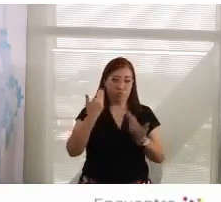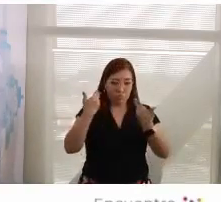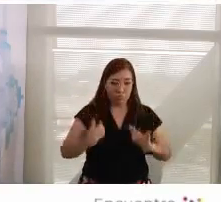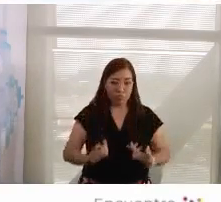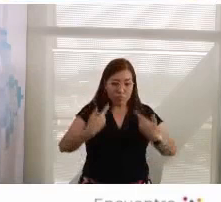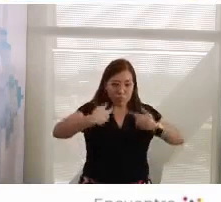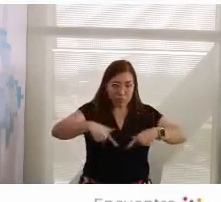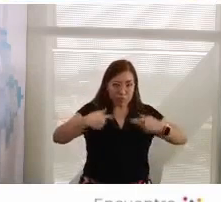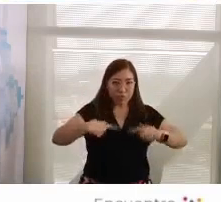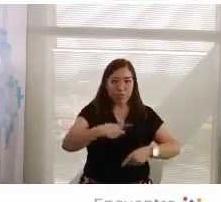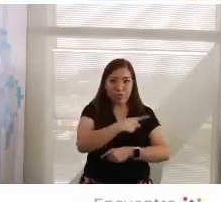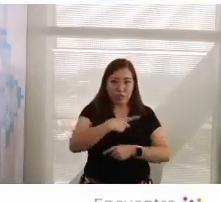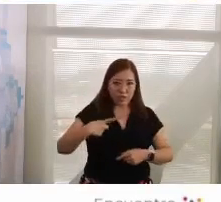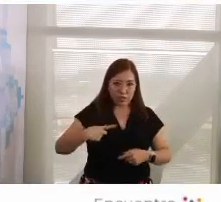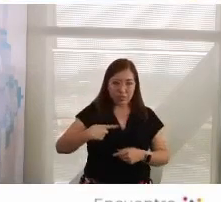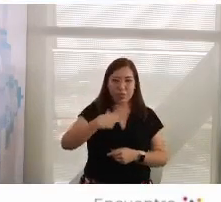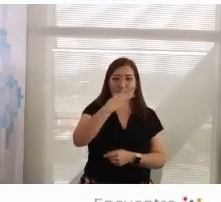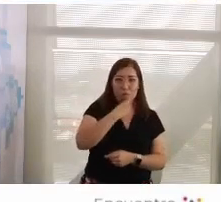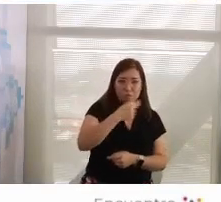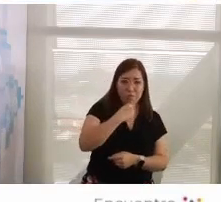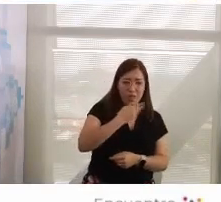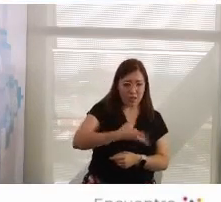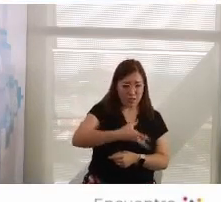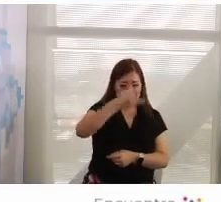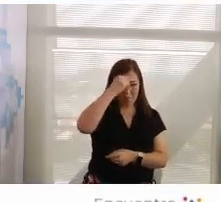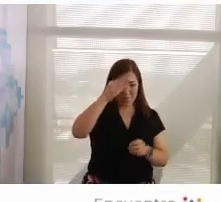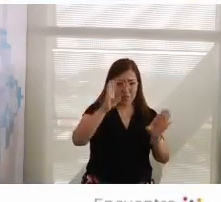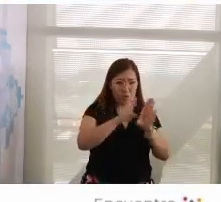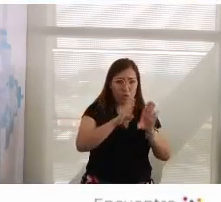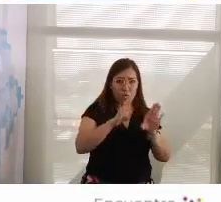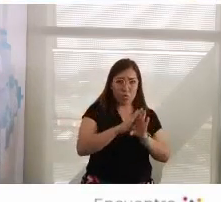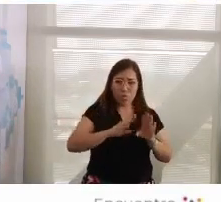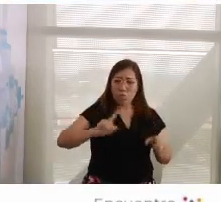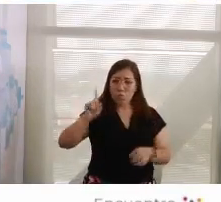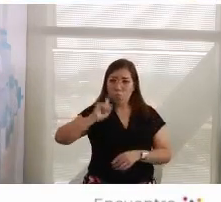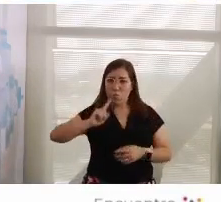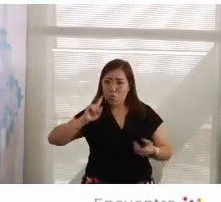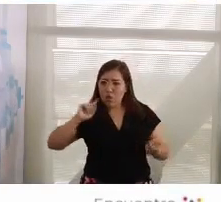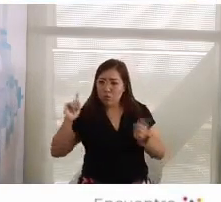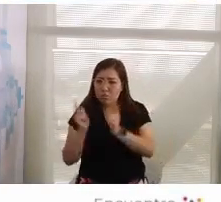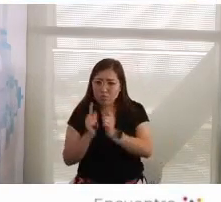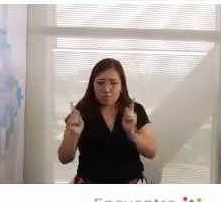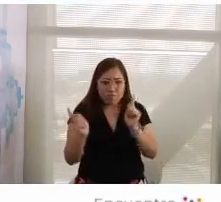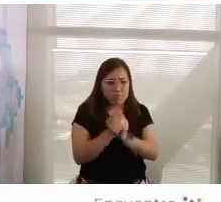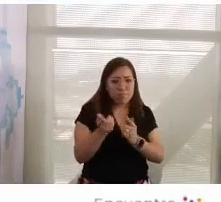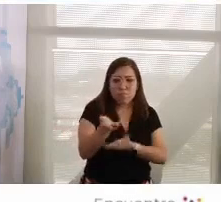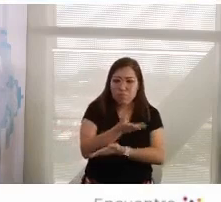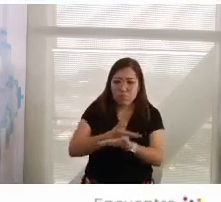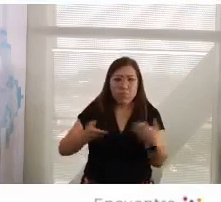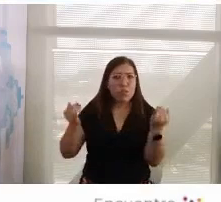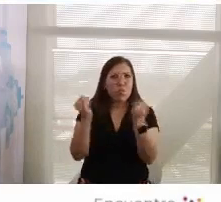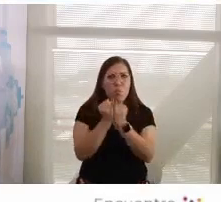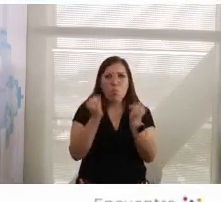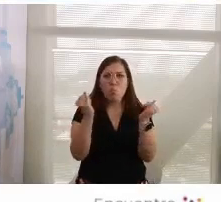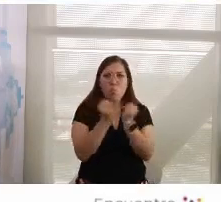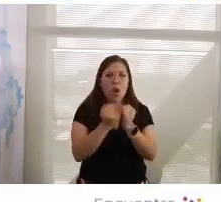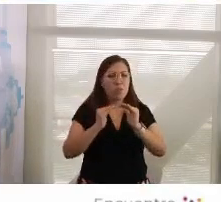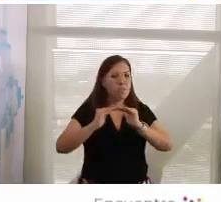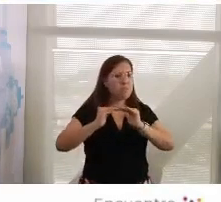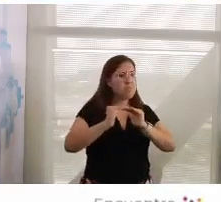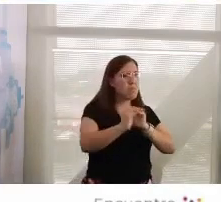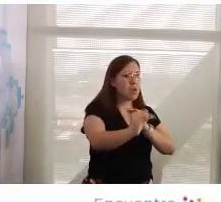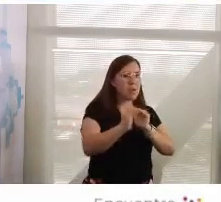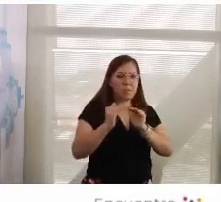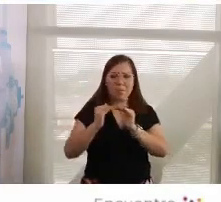tenemos que reaprender a lidar con mujeres en condiciones de igualdad, porque no así nos fuimos